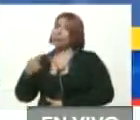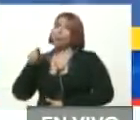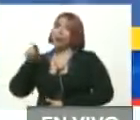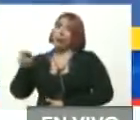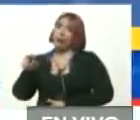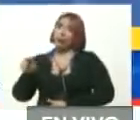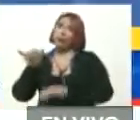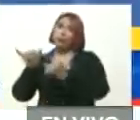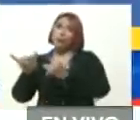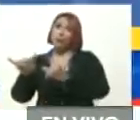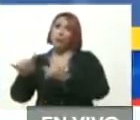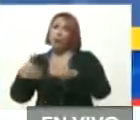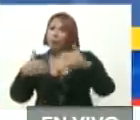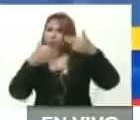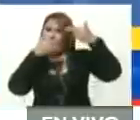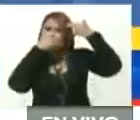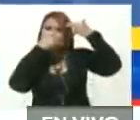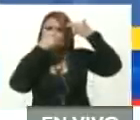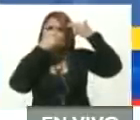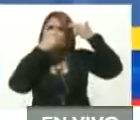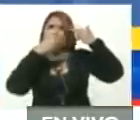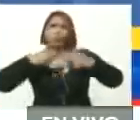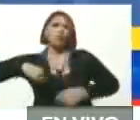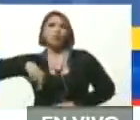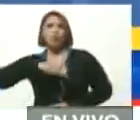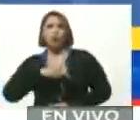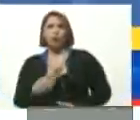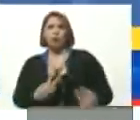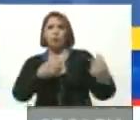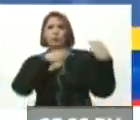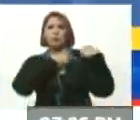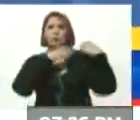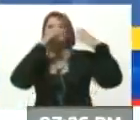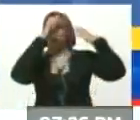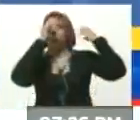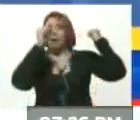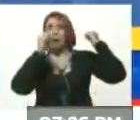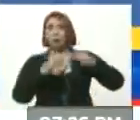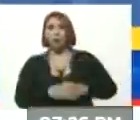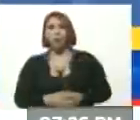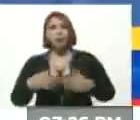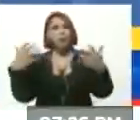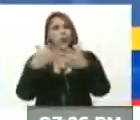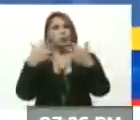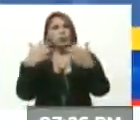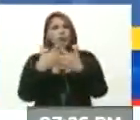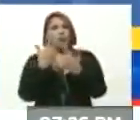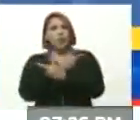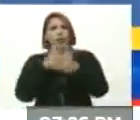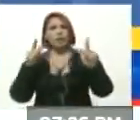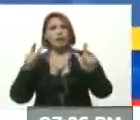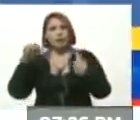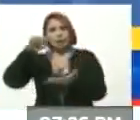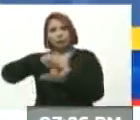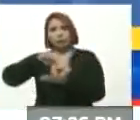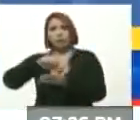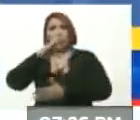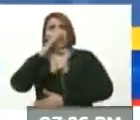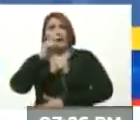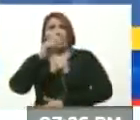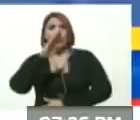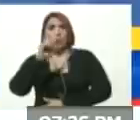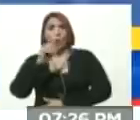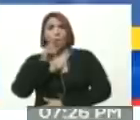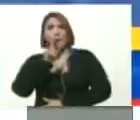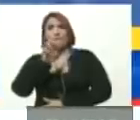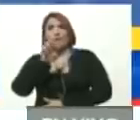secuestraban a nuestro representante diplomático que estaba luchando por su libertad en Cabo Verde, nosotros íbamos